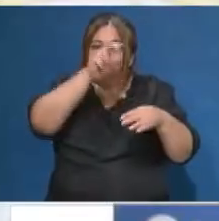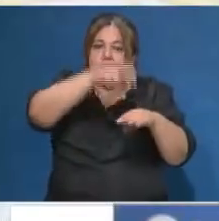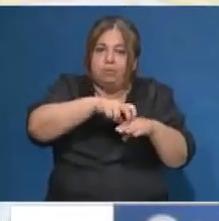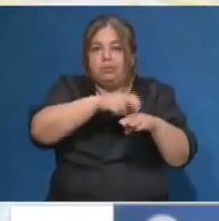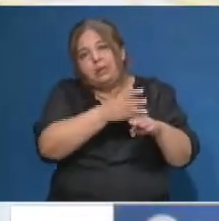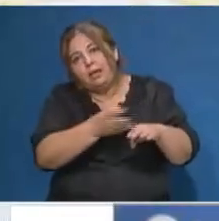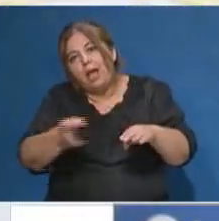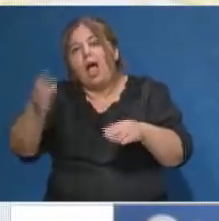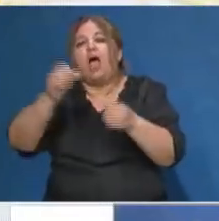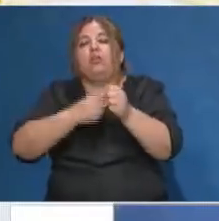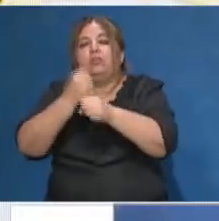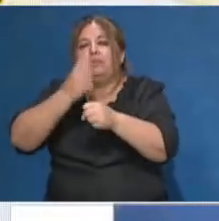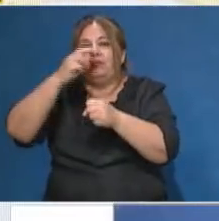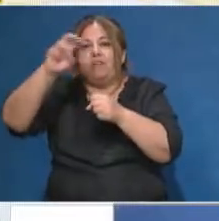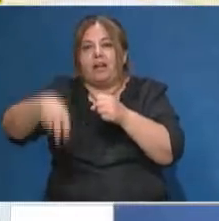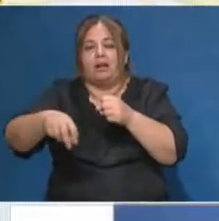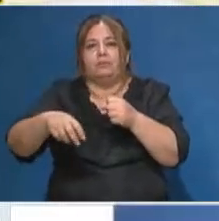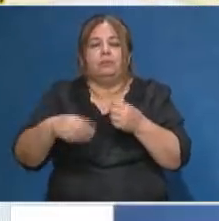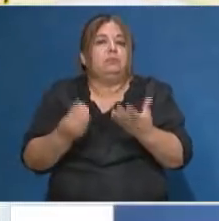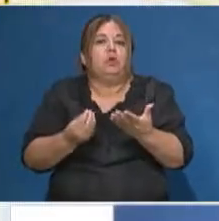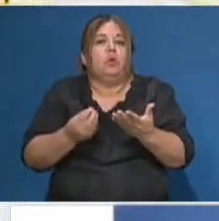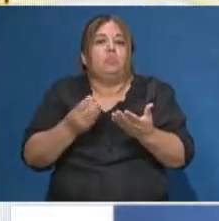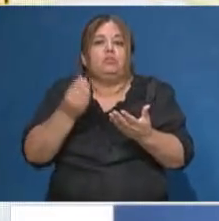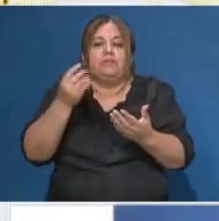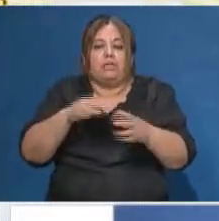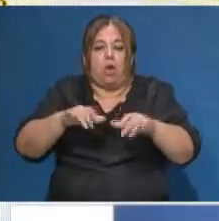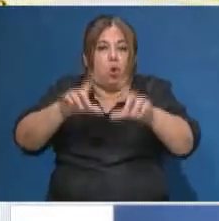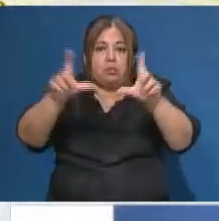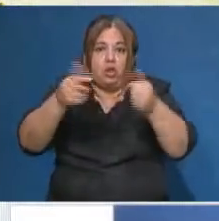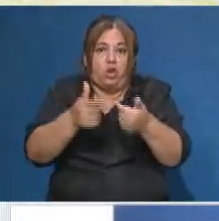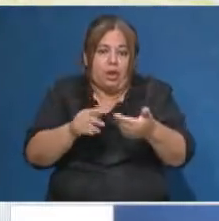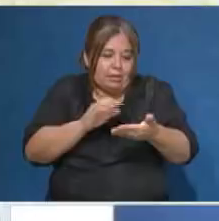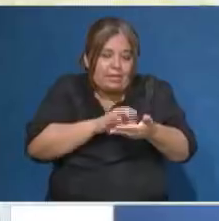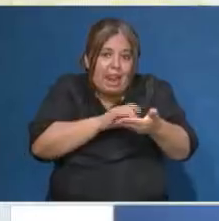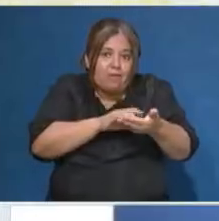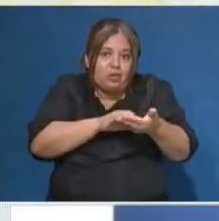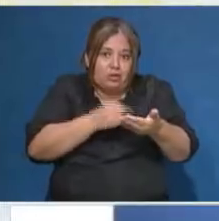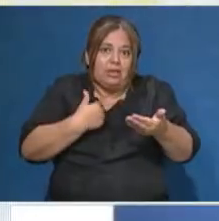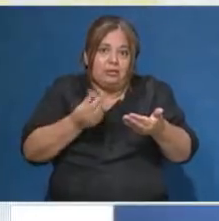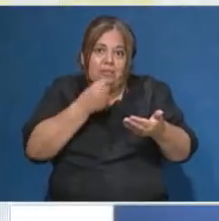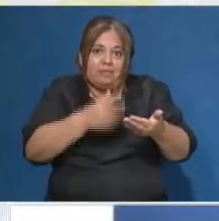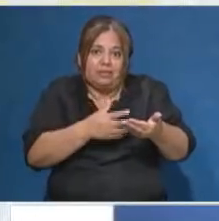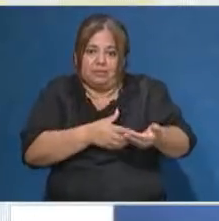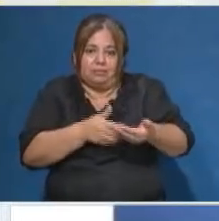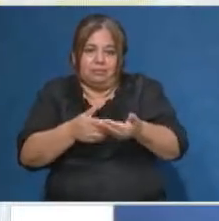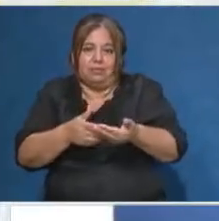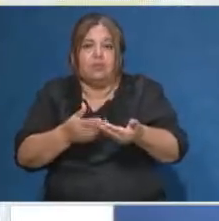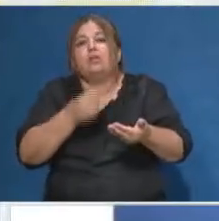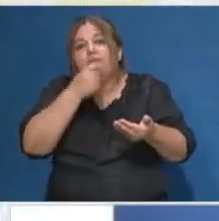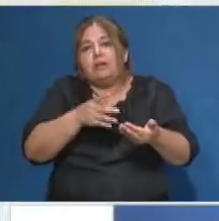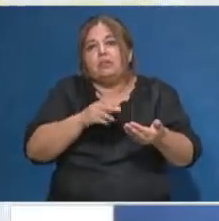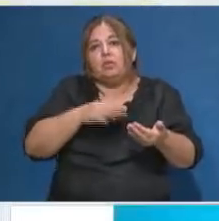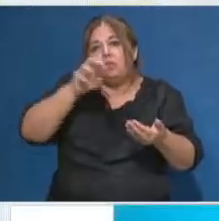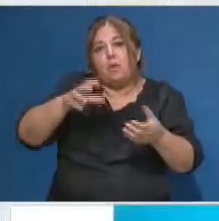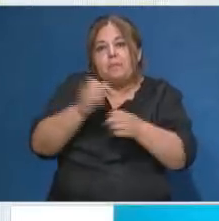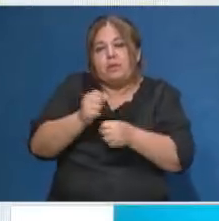normalmente en la mano es el teléfono. Es mucho más sencillo. Y, de hecho, te va a acompañar en el recorrido que vas a realizar. Entonces, te vamos